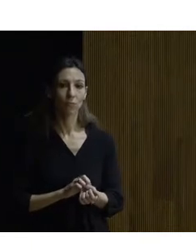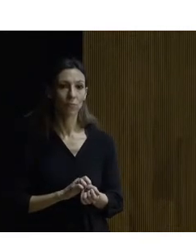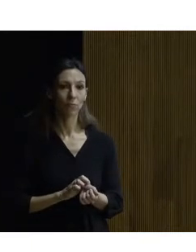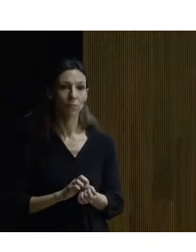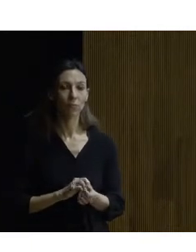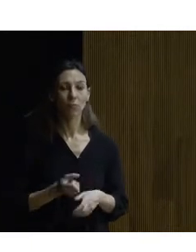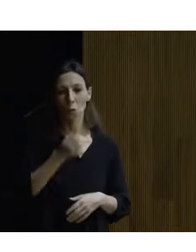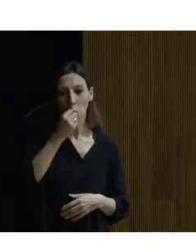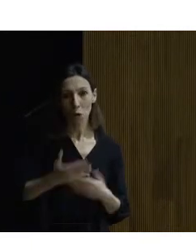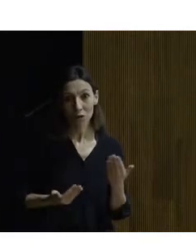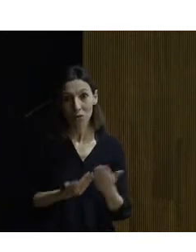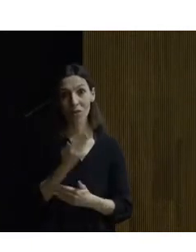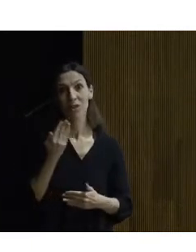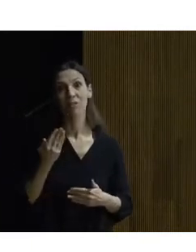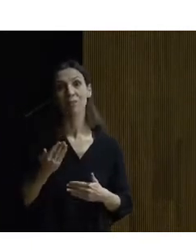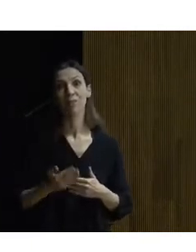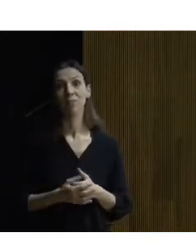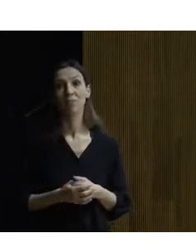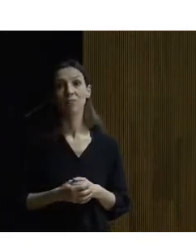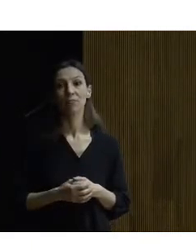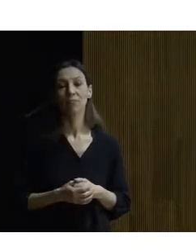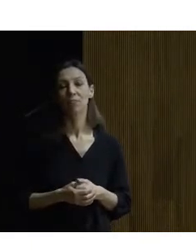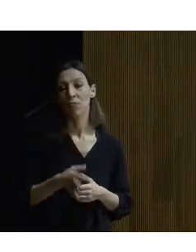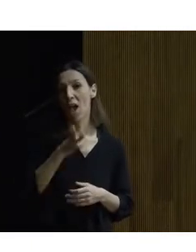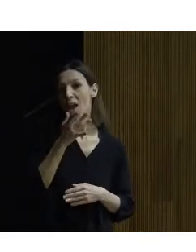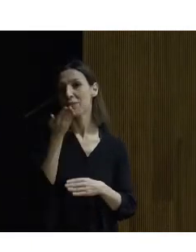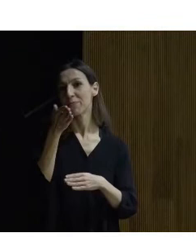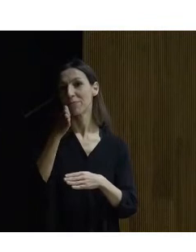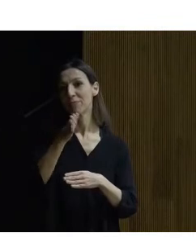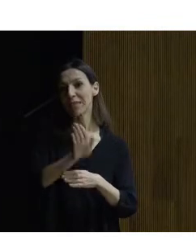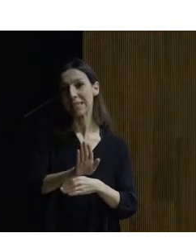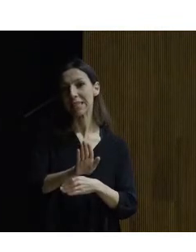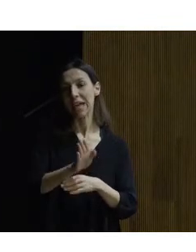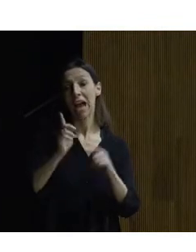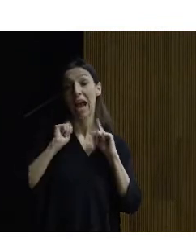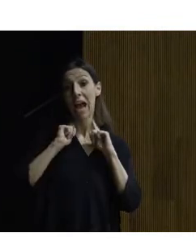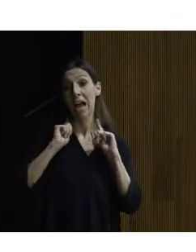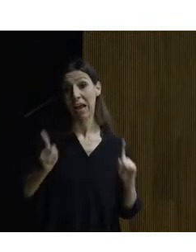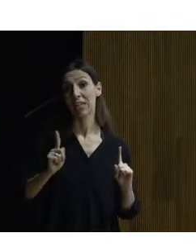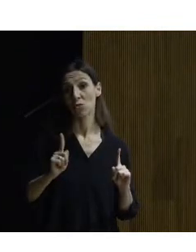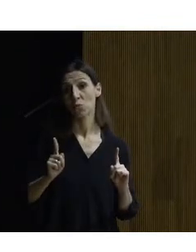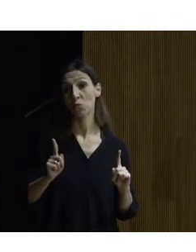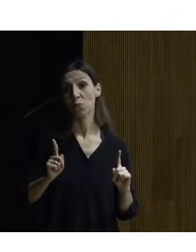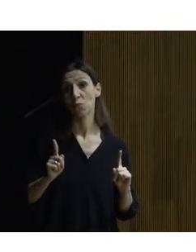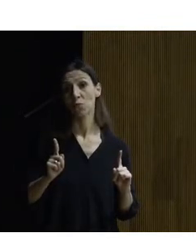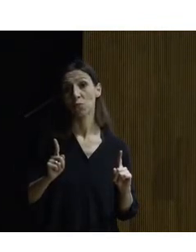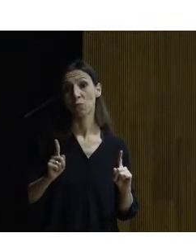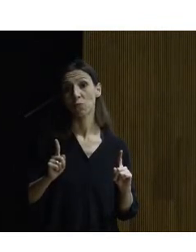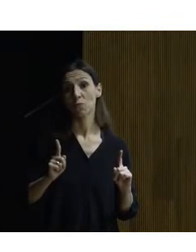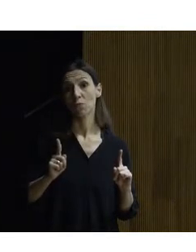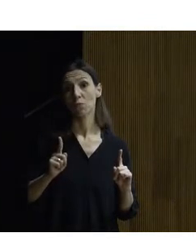Buenos días voy a presentar un caso de bien